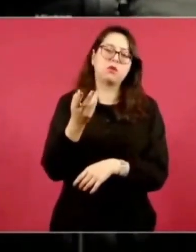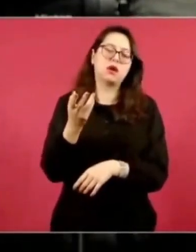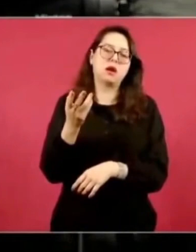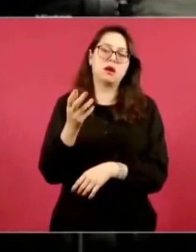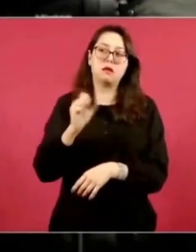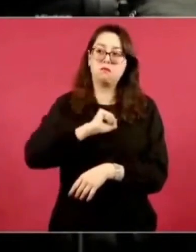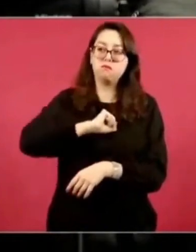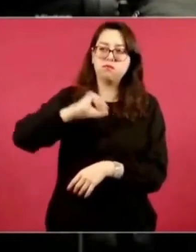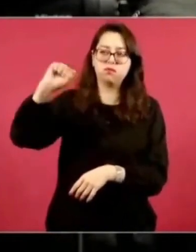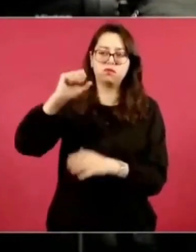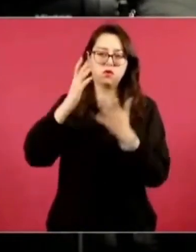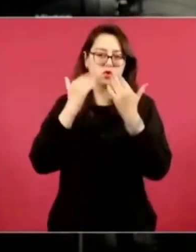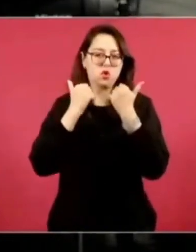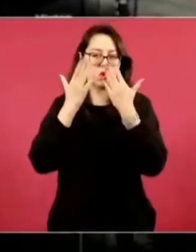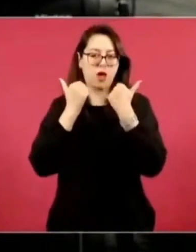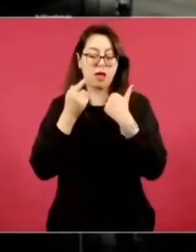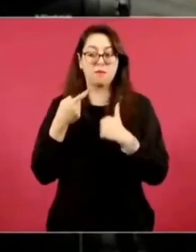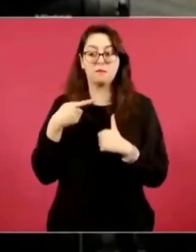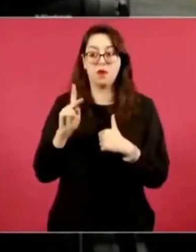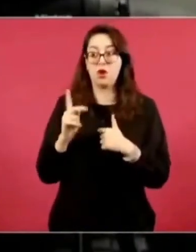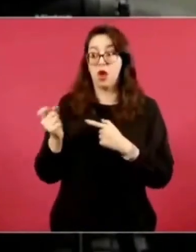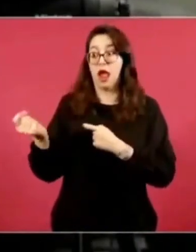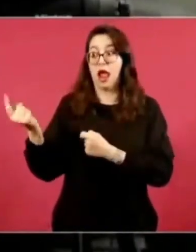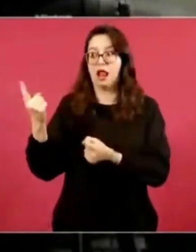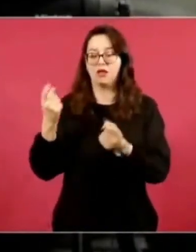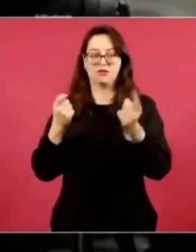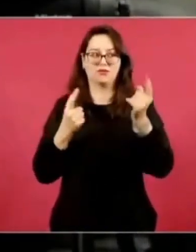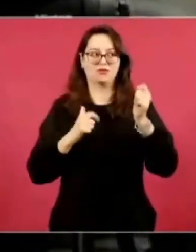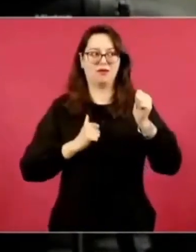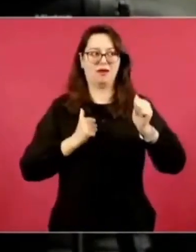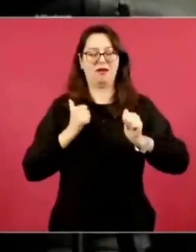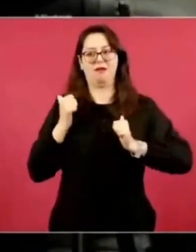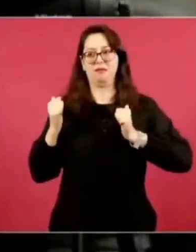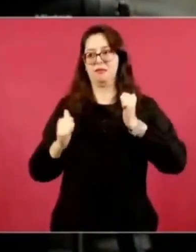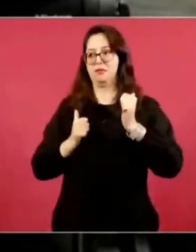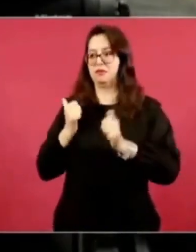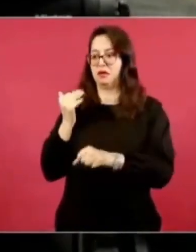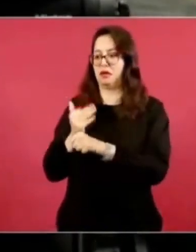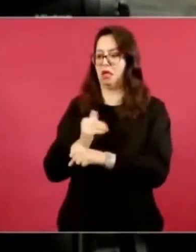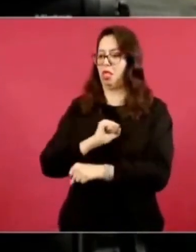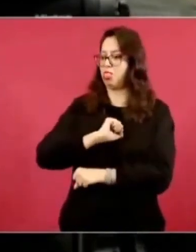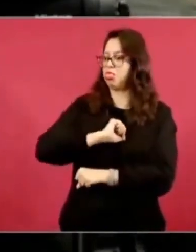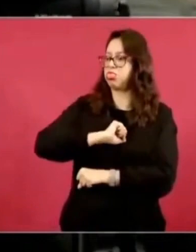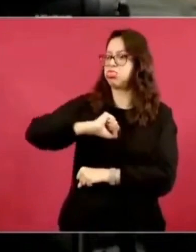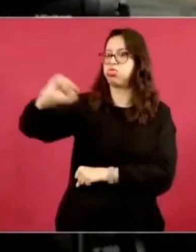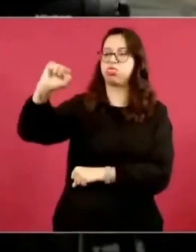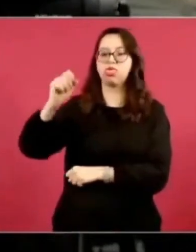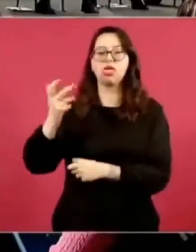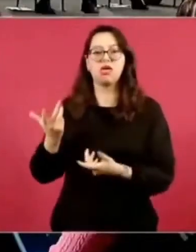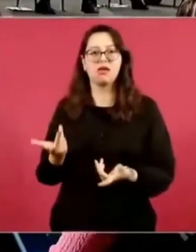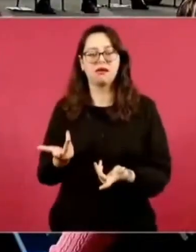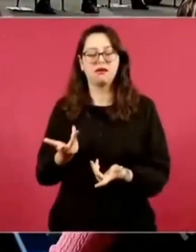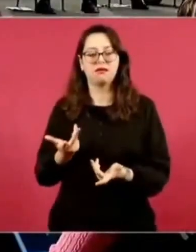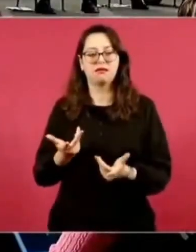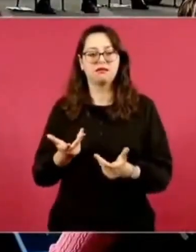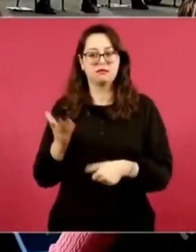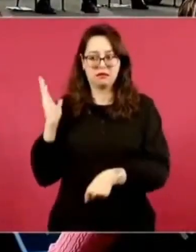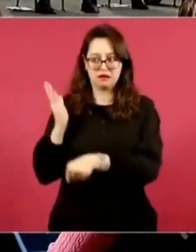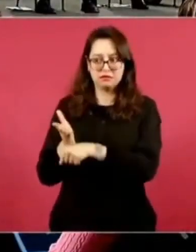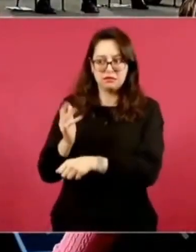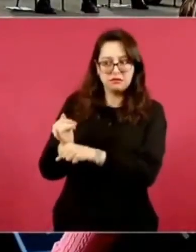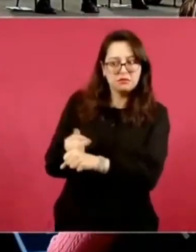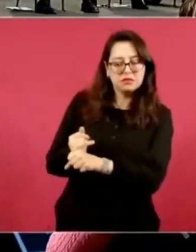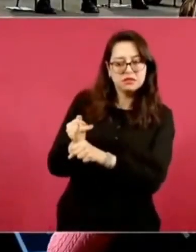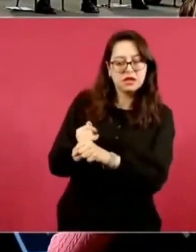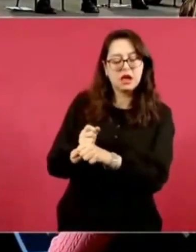gasolineras, señor, que aprovecharon la situación para subir sus precios sin ninguna justificación? Pues